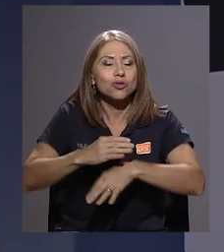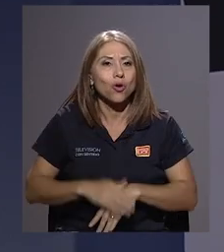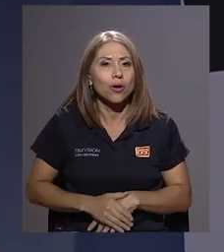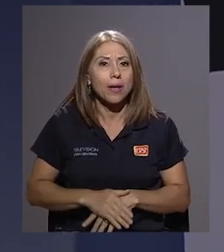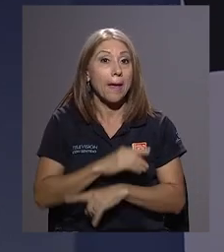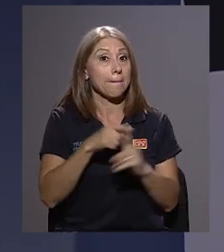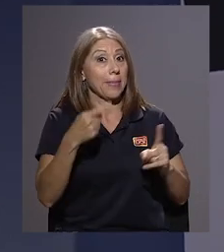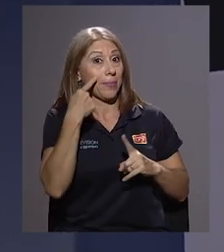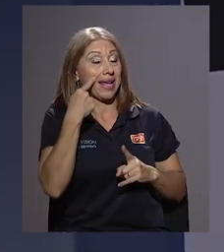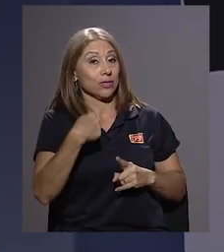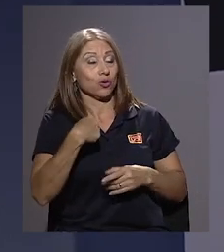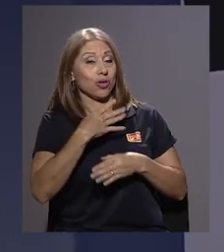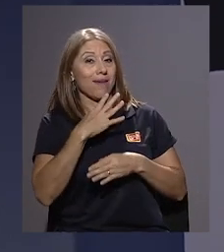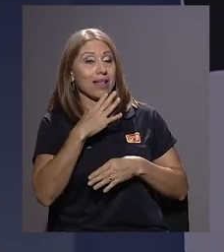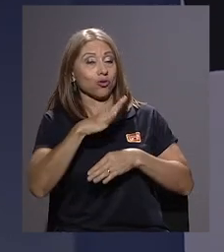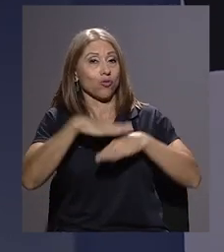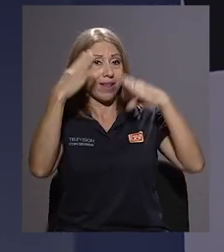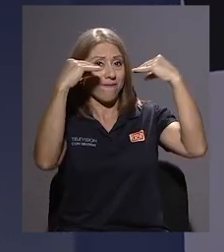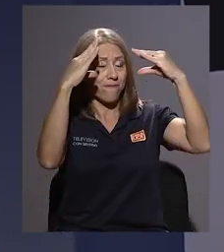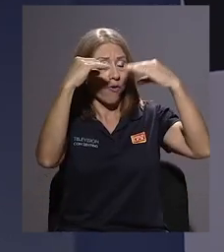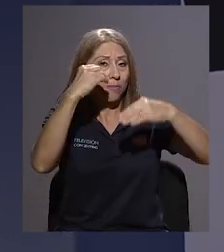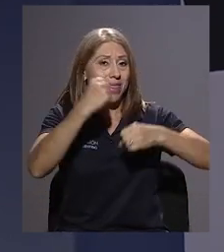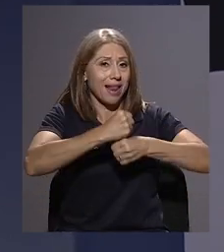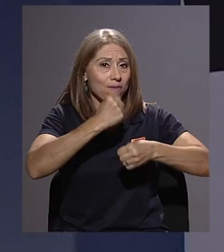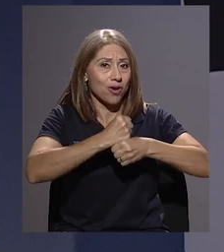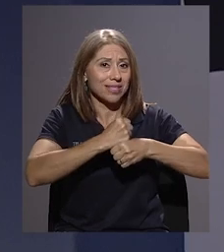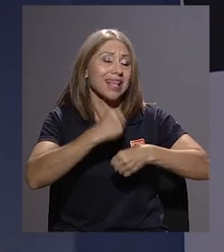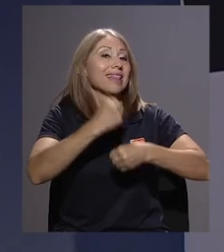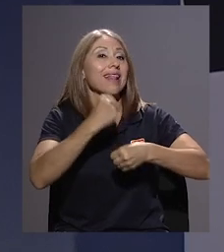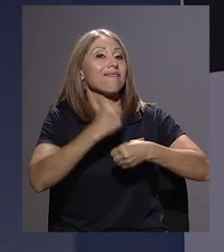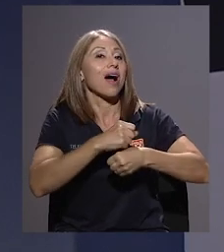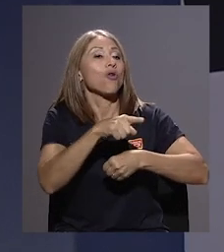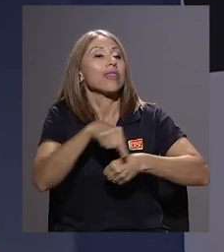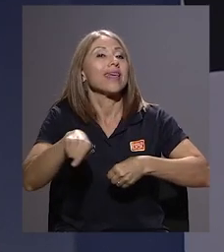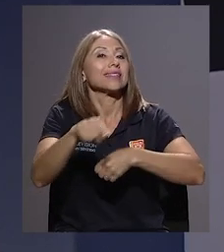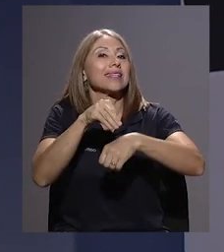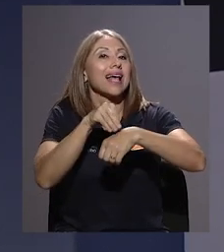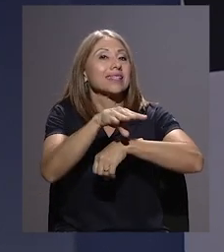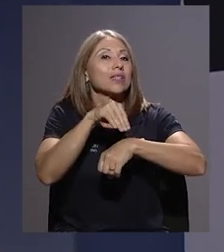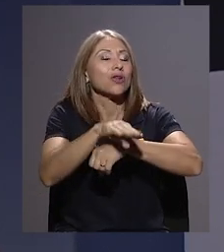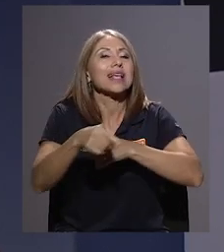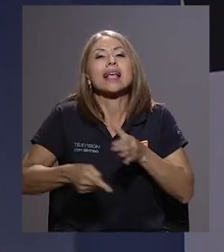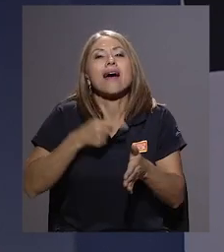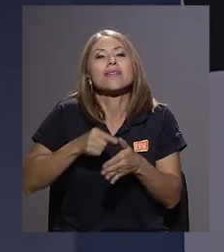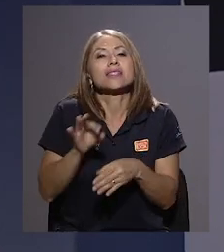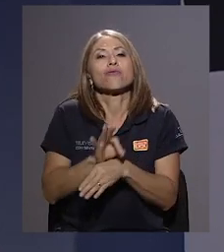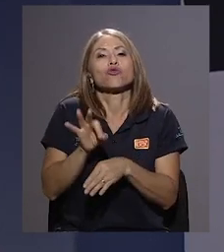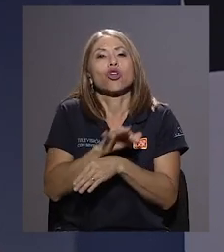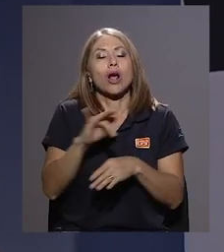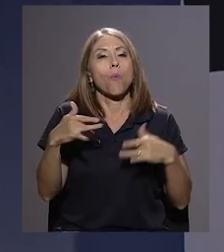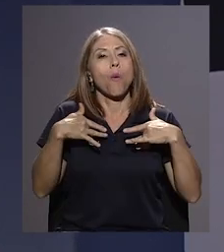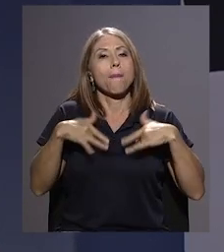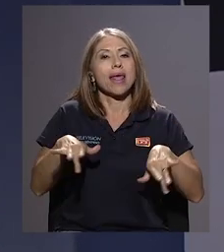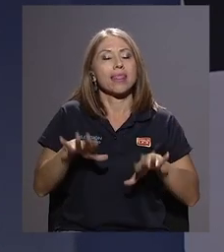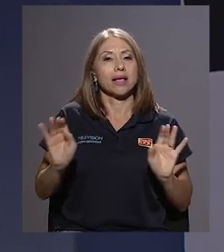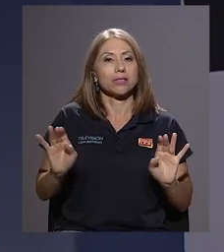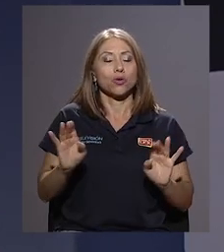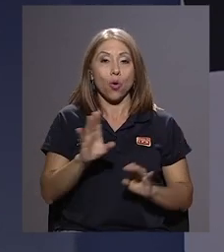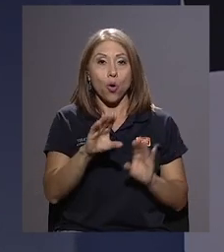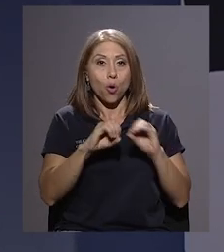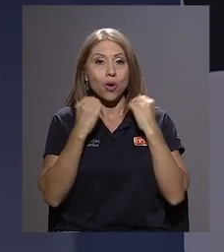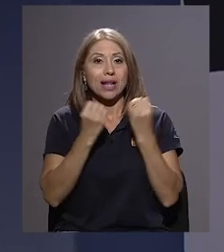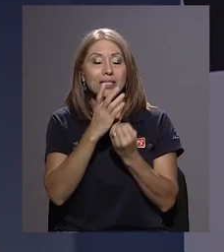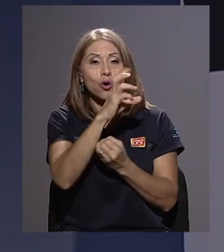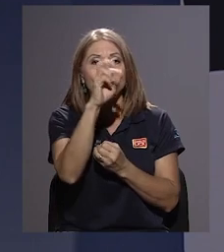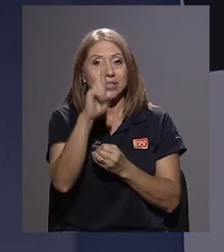del trabajo que hacen esas asesorías, sino casualmente que funciona a veces como un pretexto. ¿Cómo hace desde